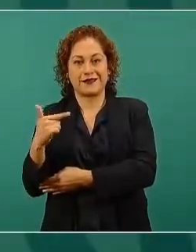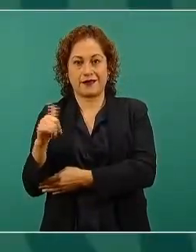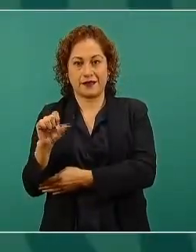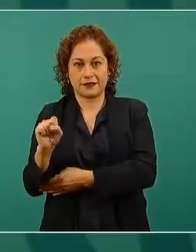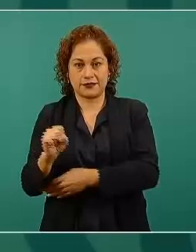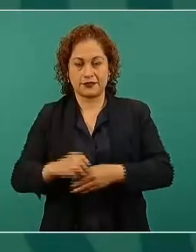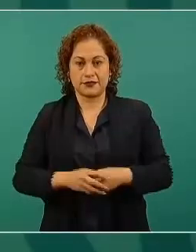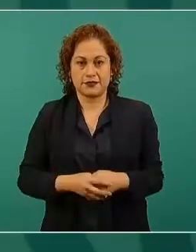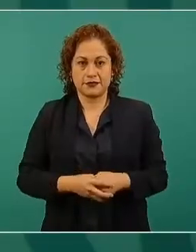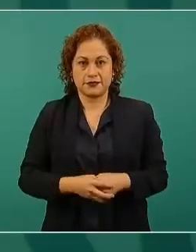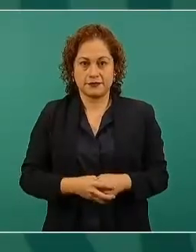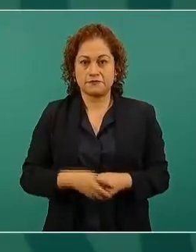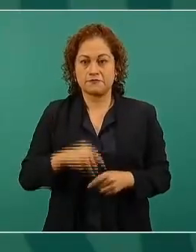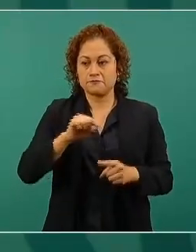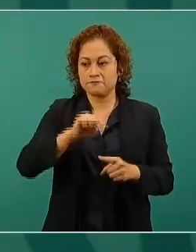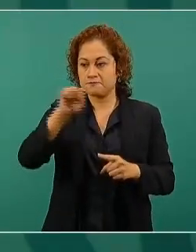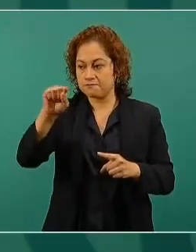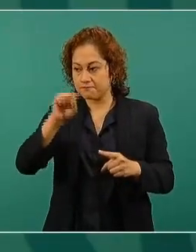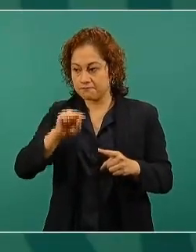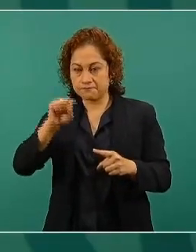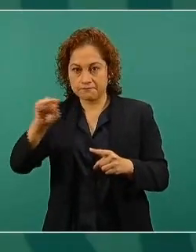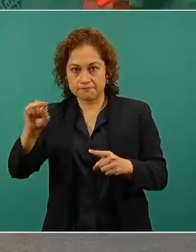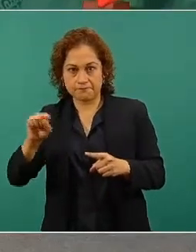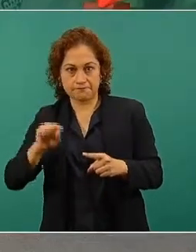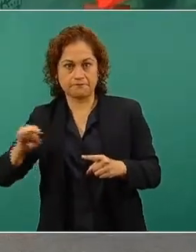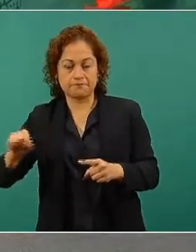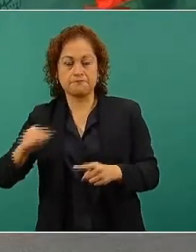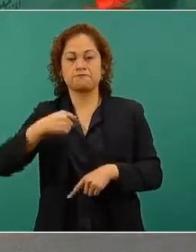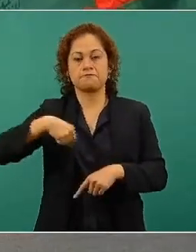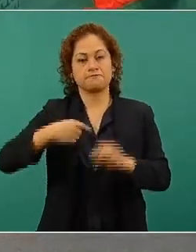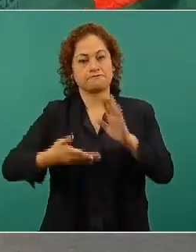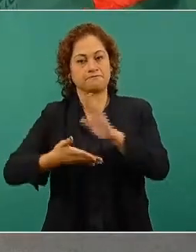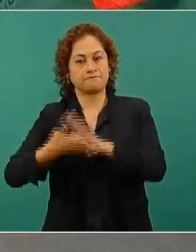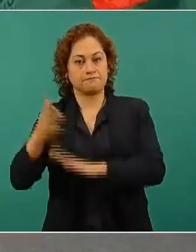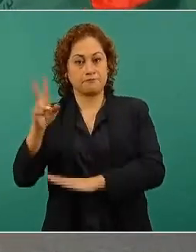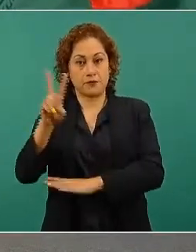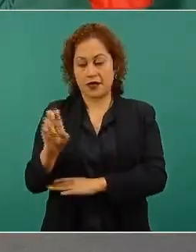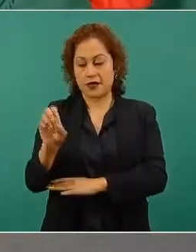Esta es la gira de este fin de semana.